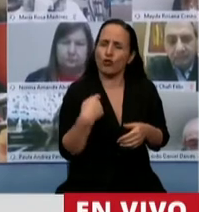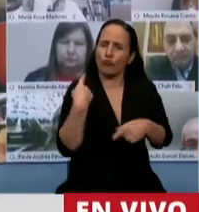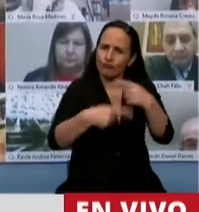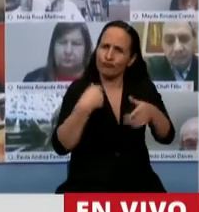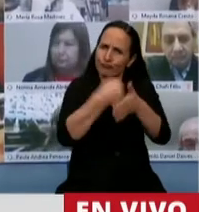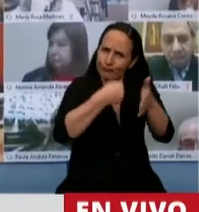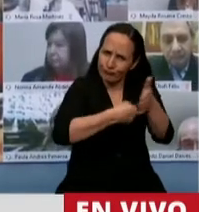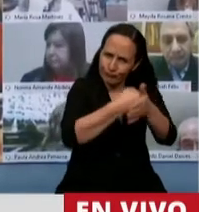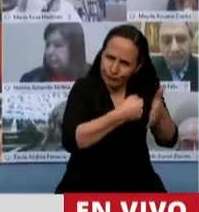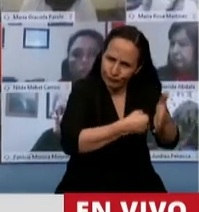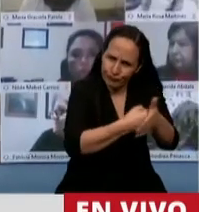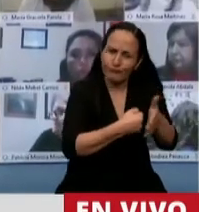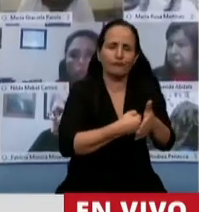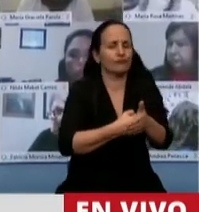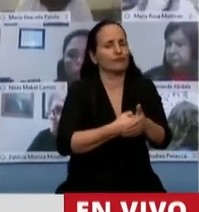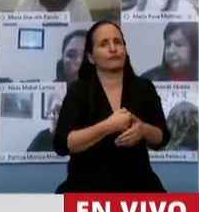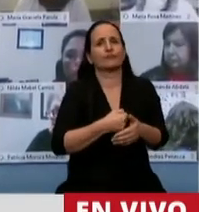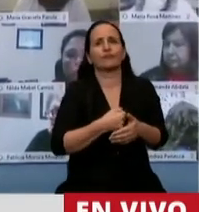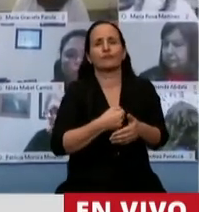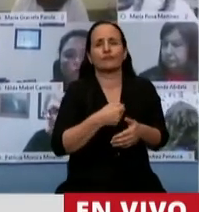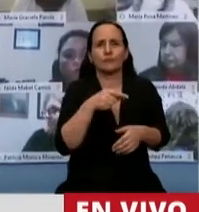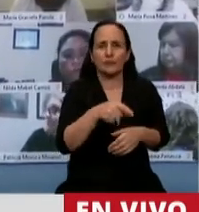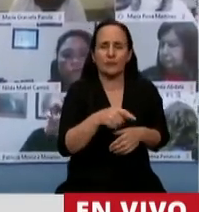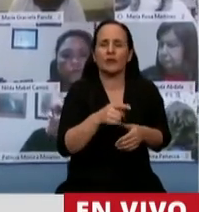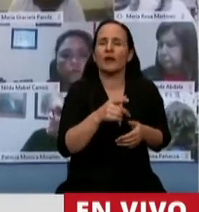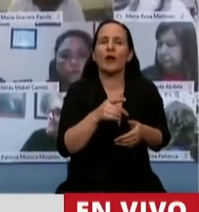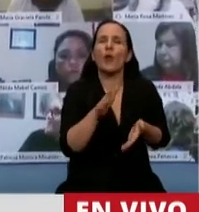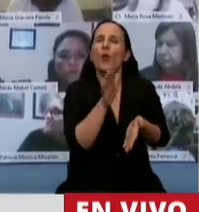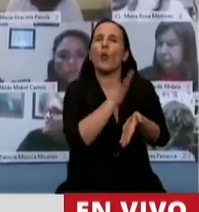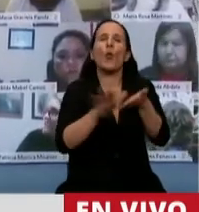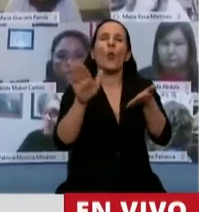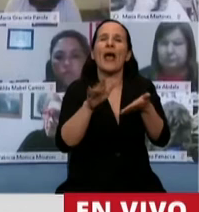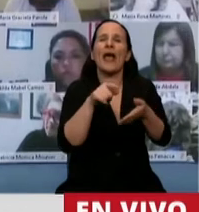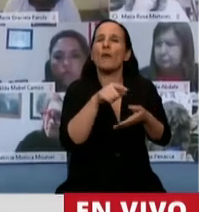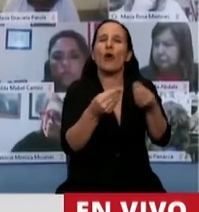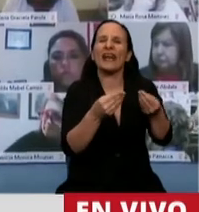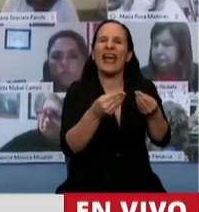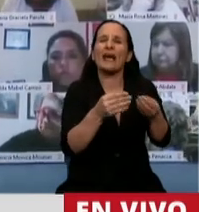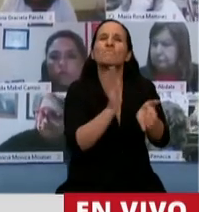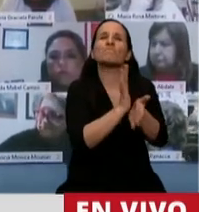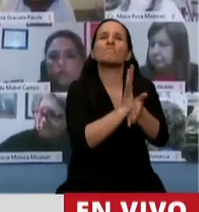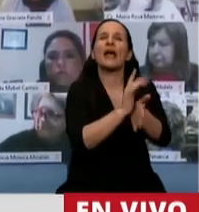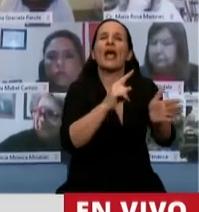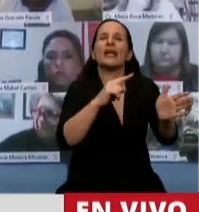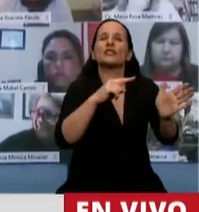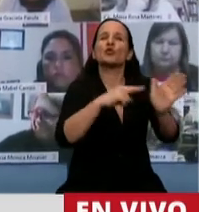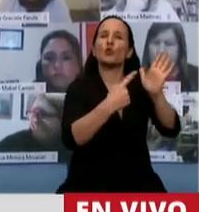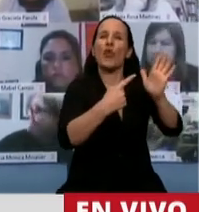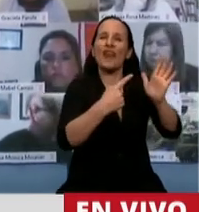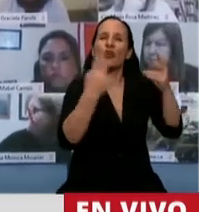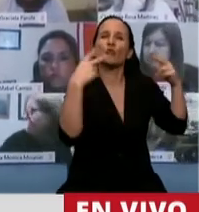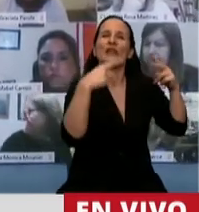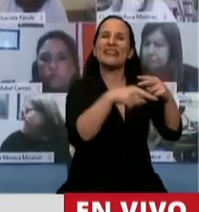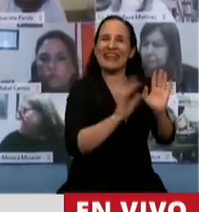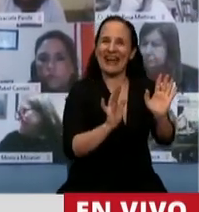posibilidad de que se lleve adelante el concepto, el nuevo concepto, el concepto de ciudad turística, para comprender a todas